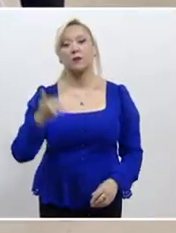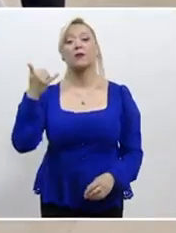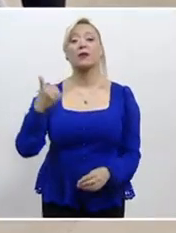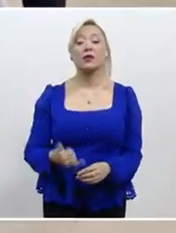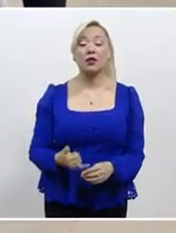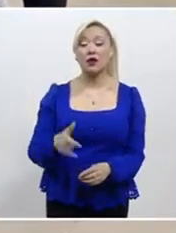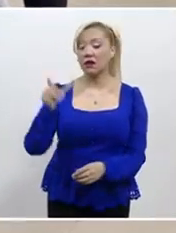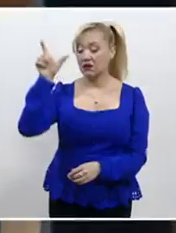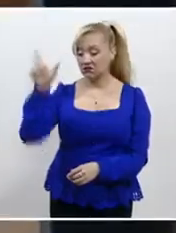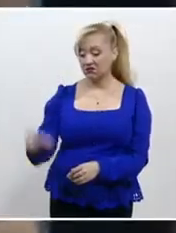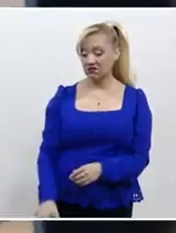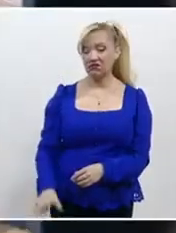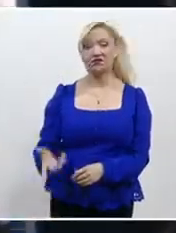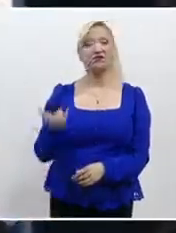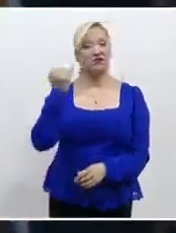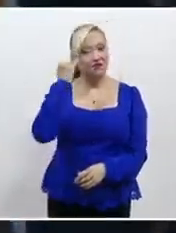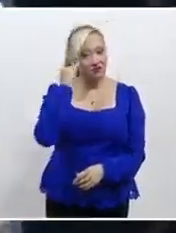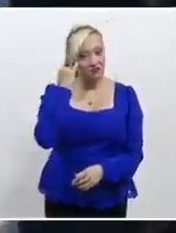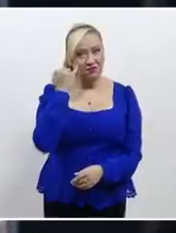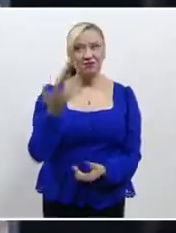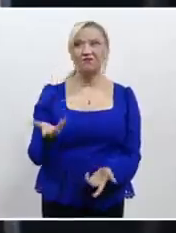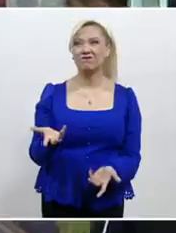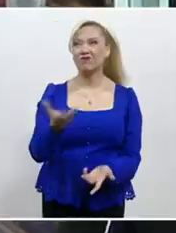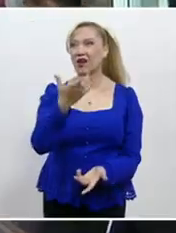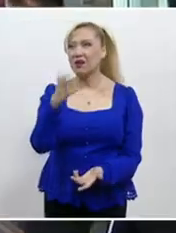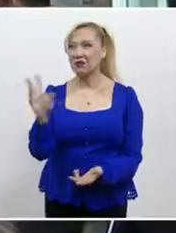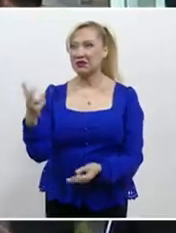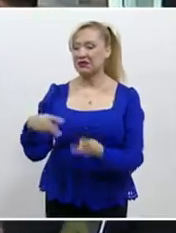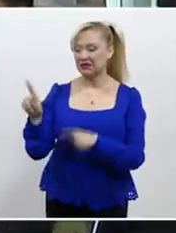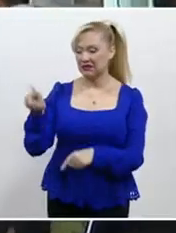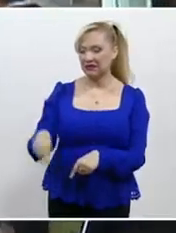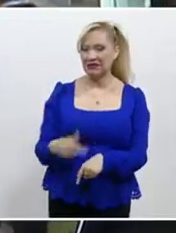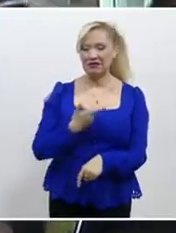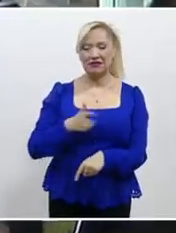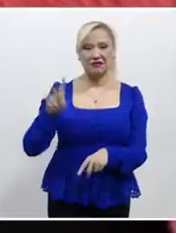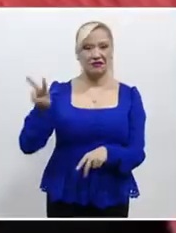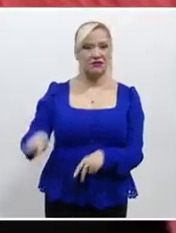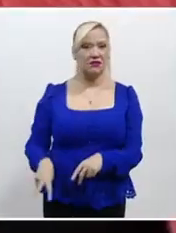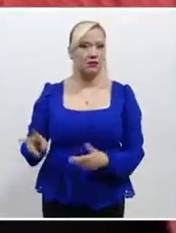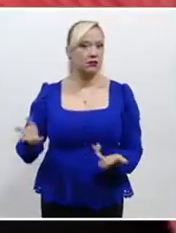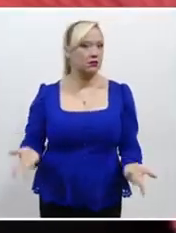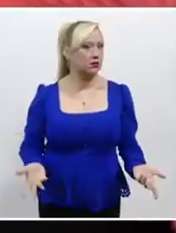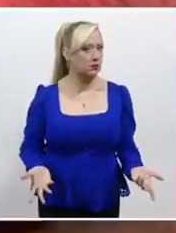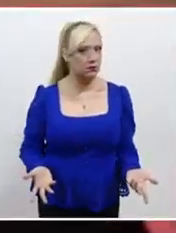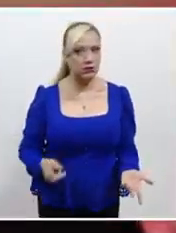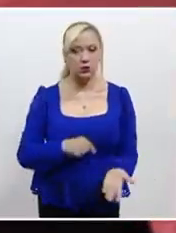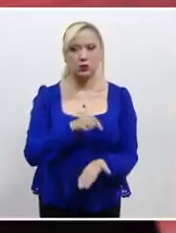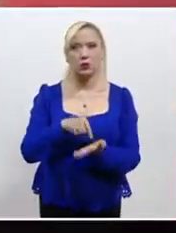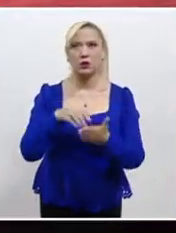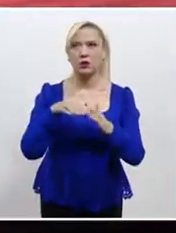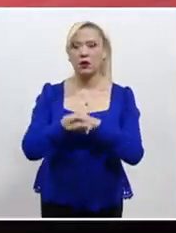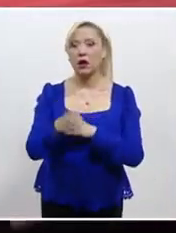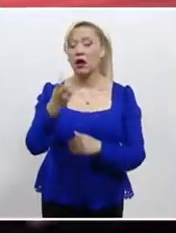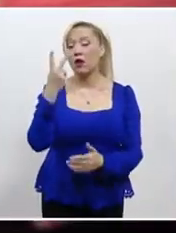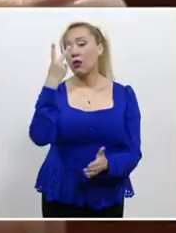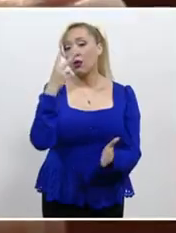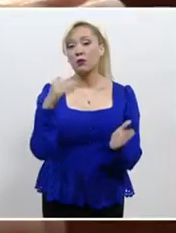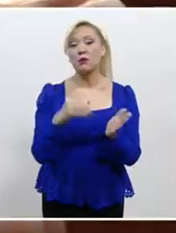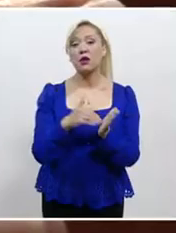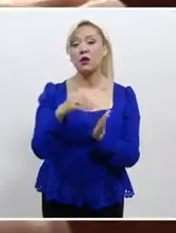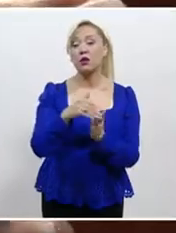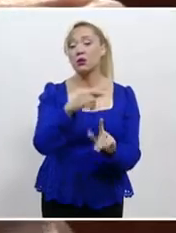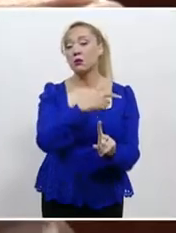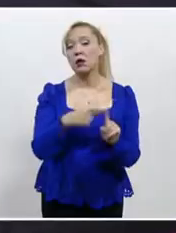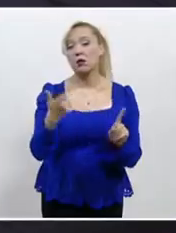estatus en establecimientos mercantiles. Las multas por esta última causa pueden alcanzar un monto de hasta dos millones y